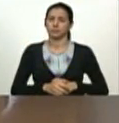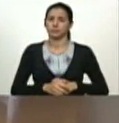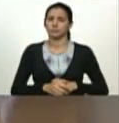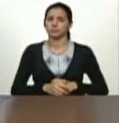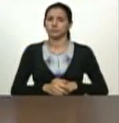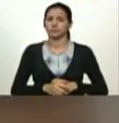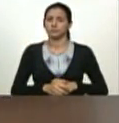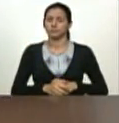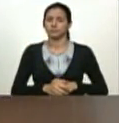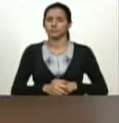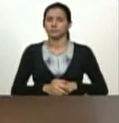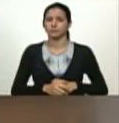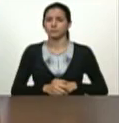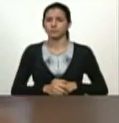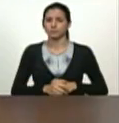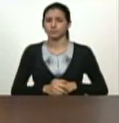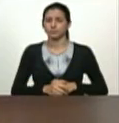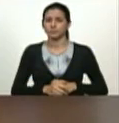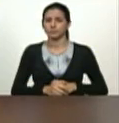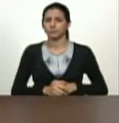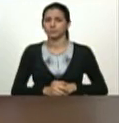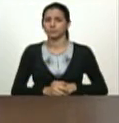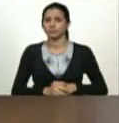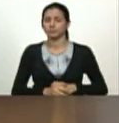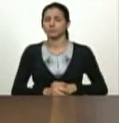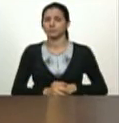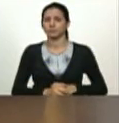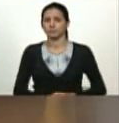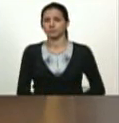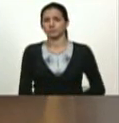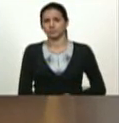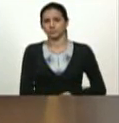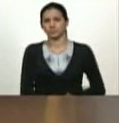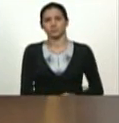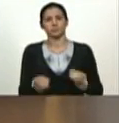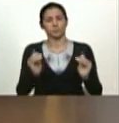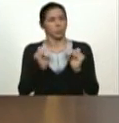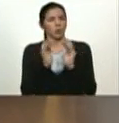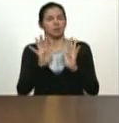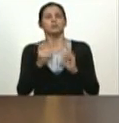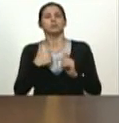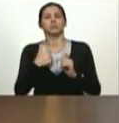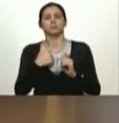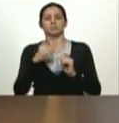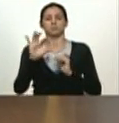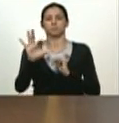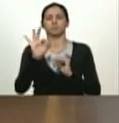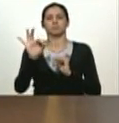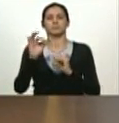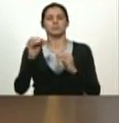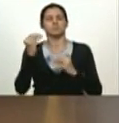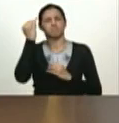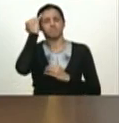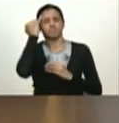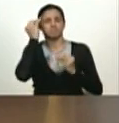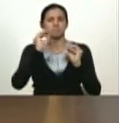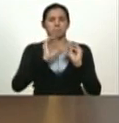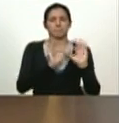he configurado un nuevo concepto productivo